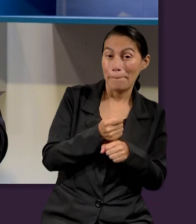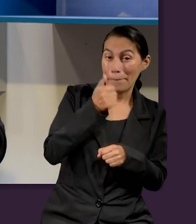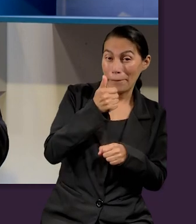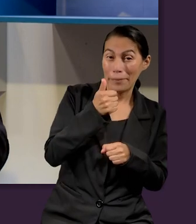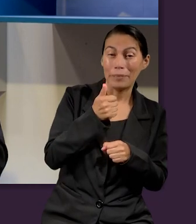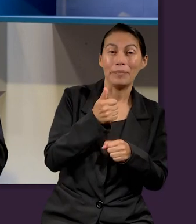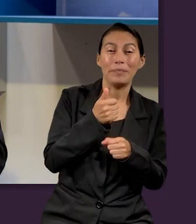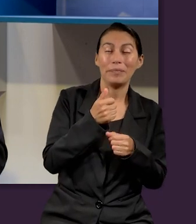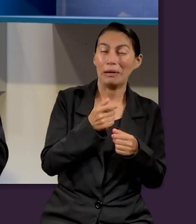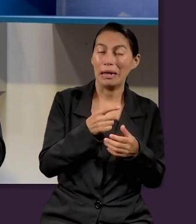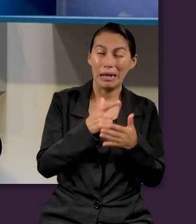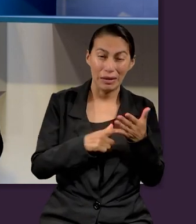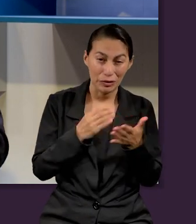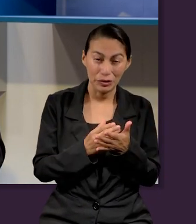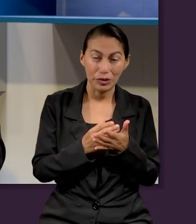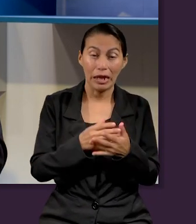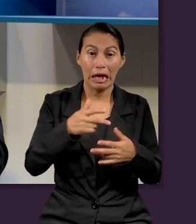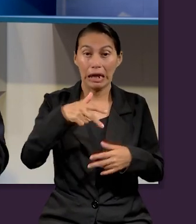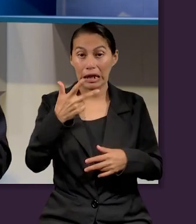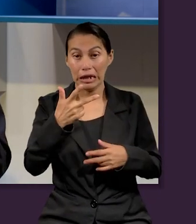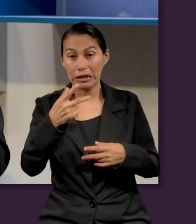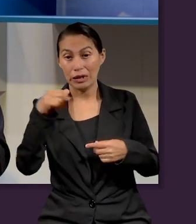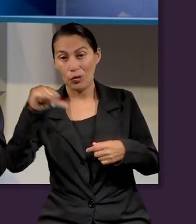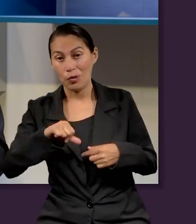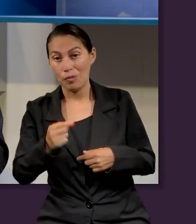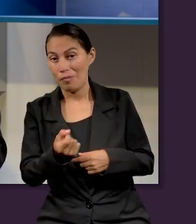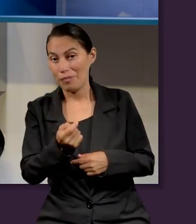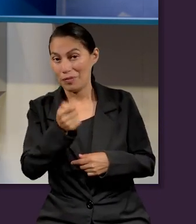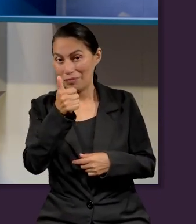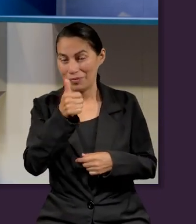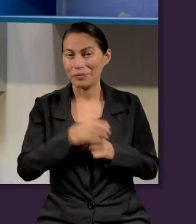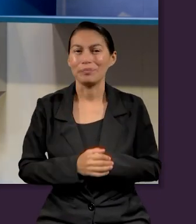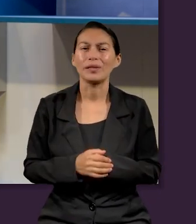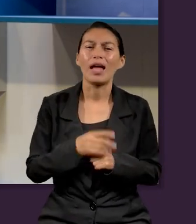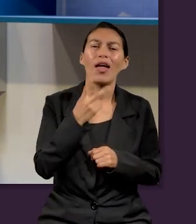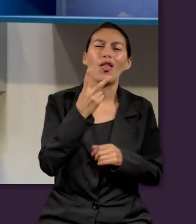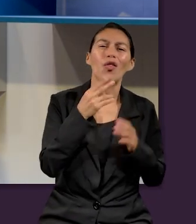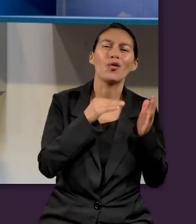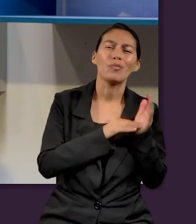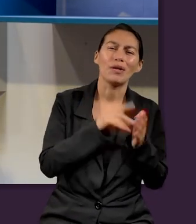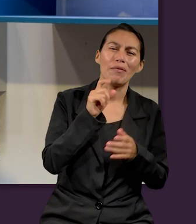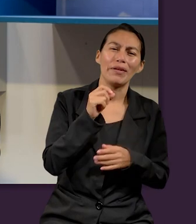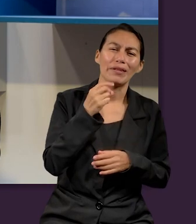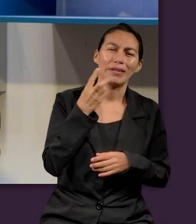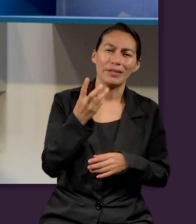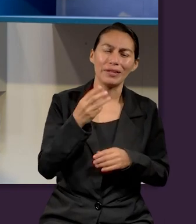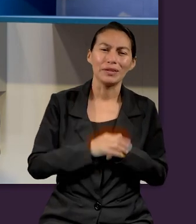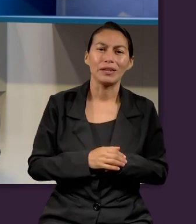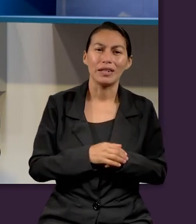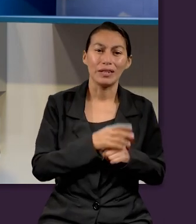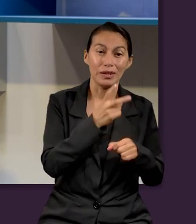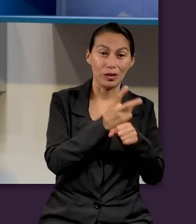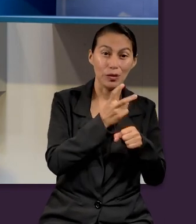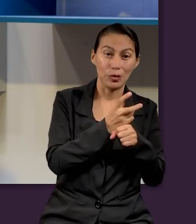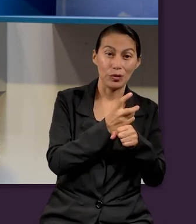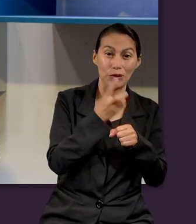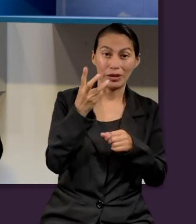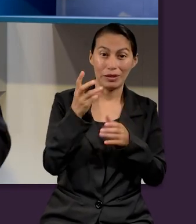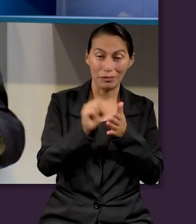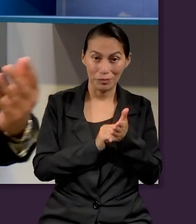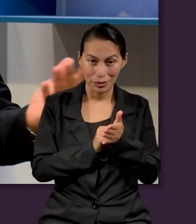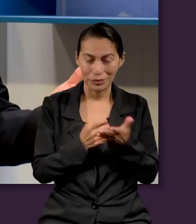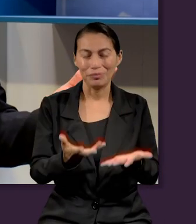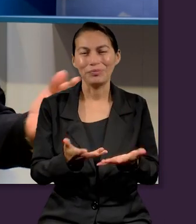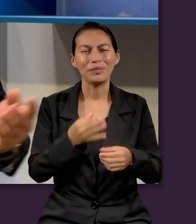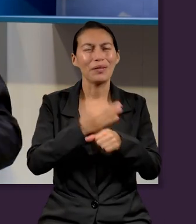la primera lección de 13, de esta serie de 13 del segundo trimestre de 2023. Y tengo el honor de estar